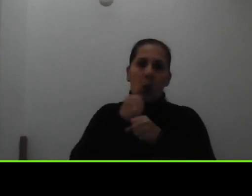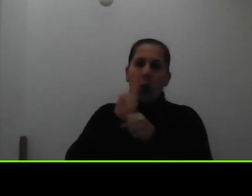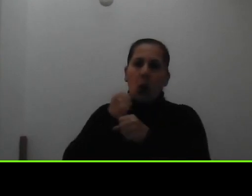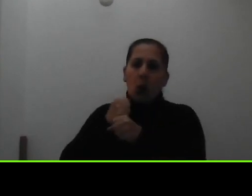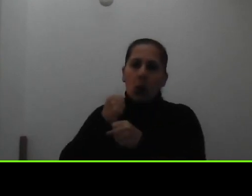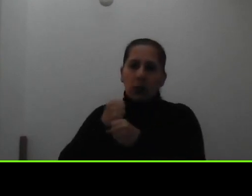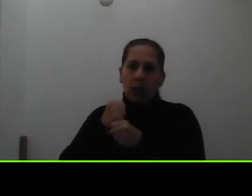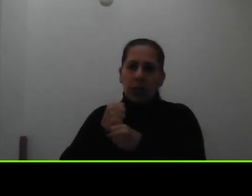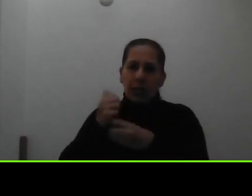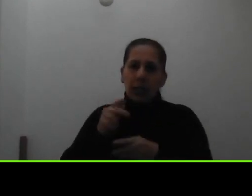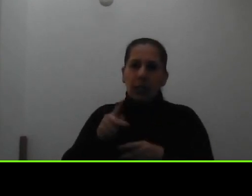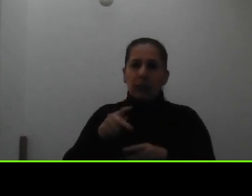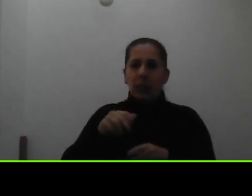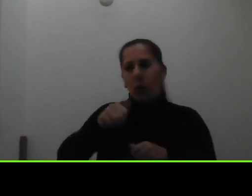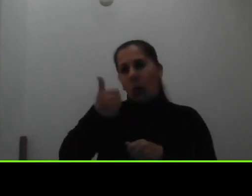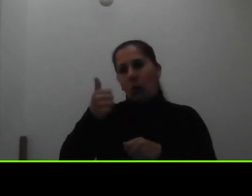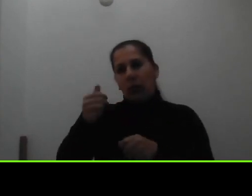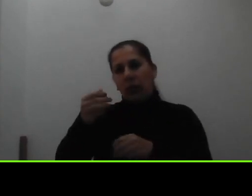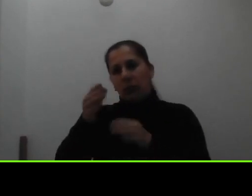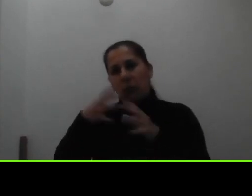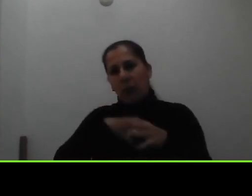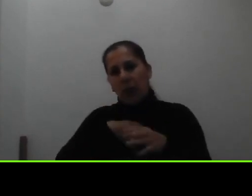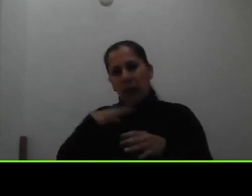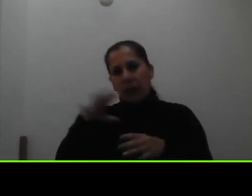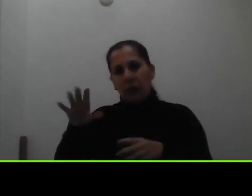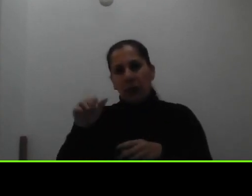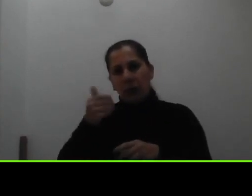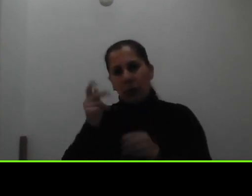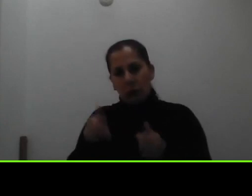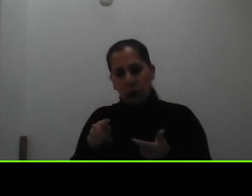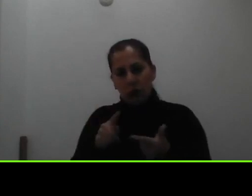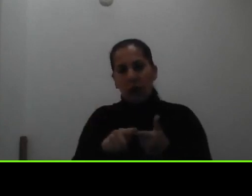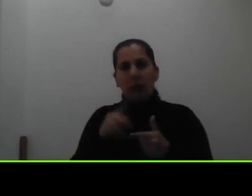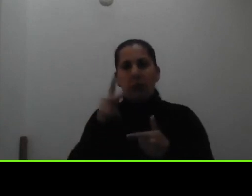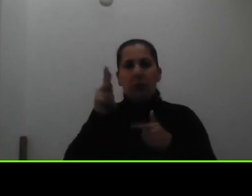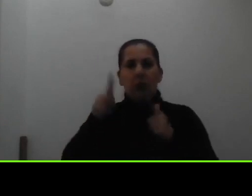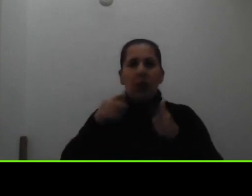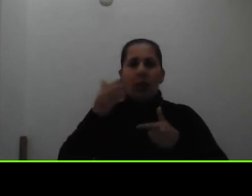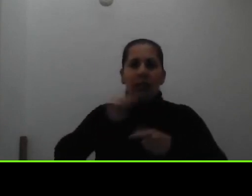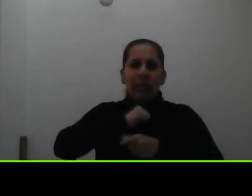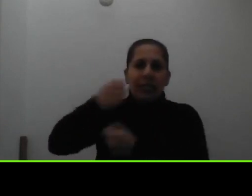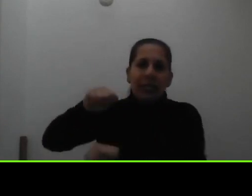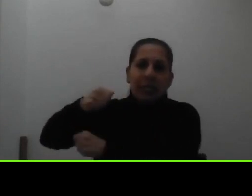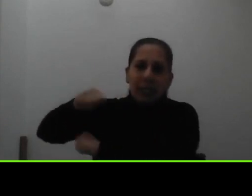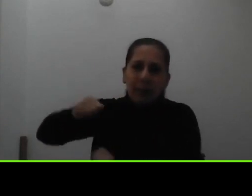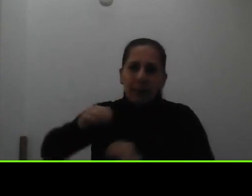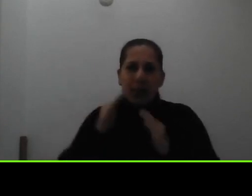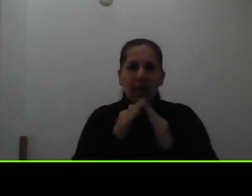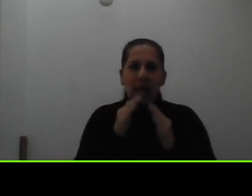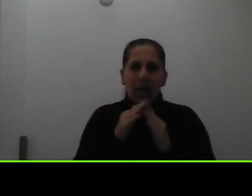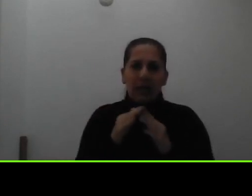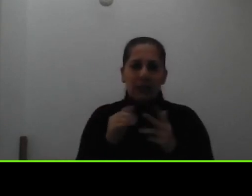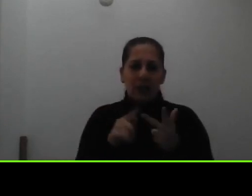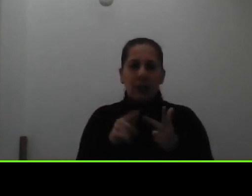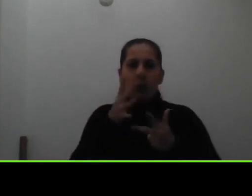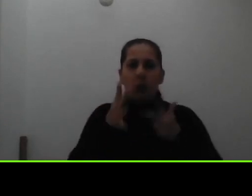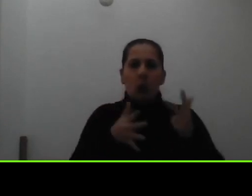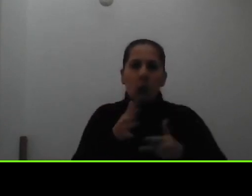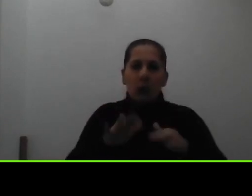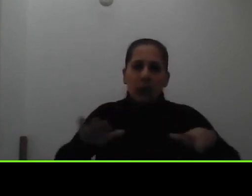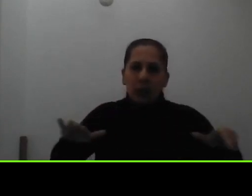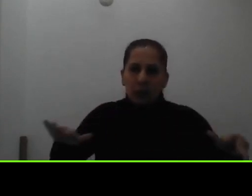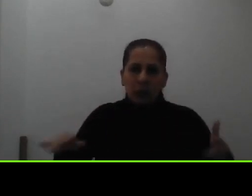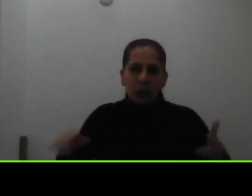propiedades de otras personas personas que limpian casas que son cuidadoras esas personas no tienen un